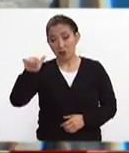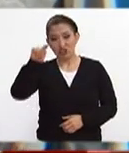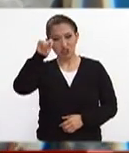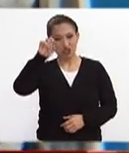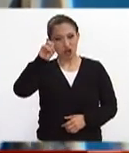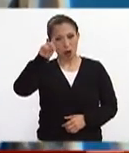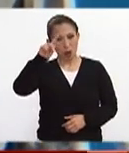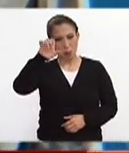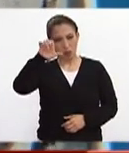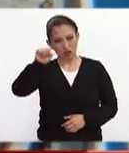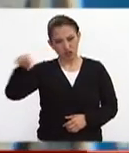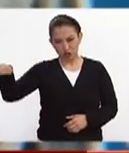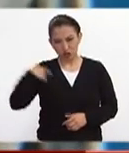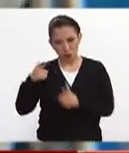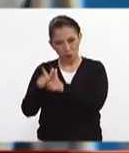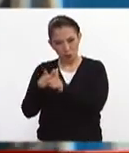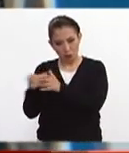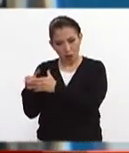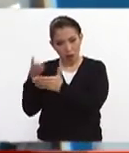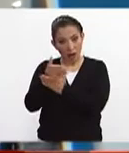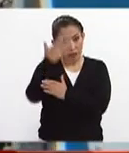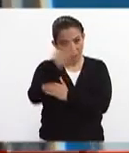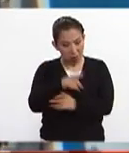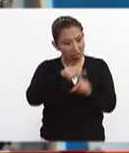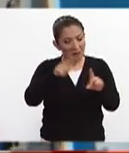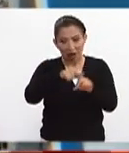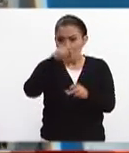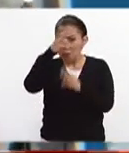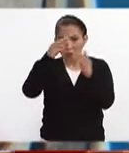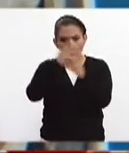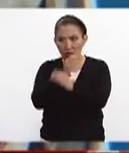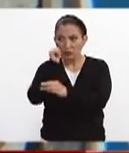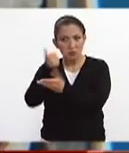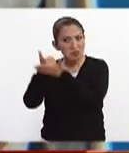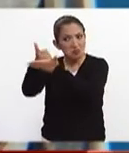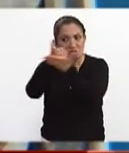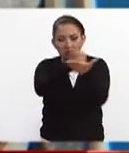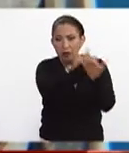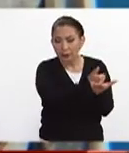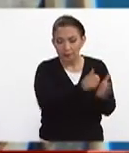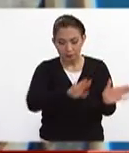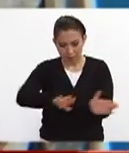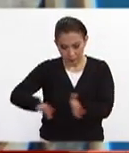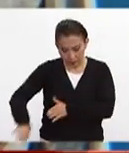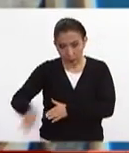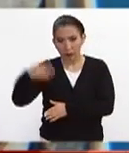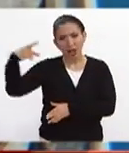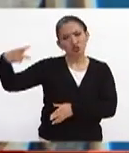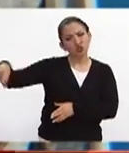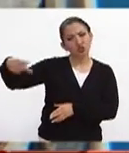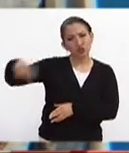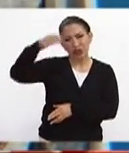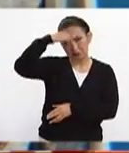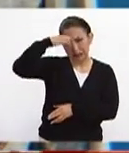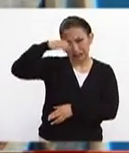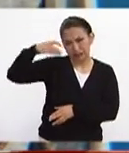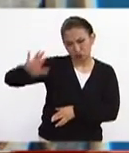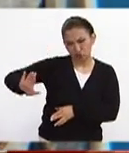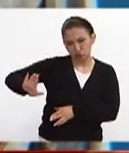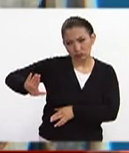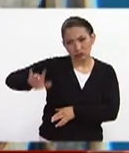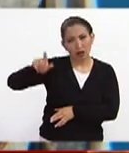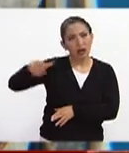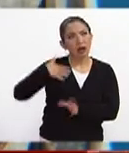participando en diversas catástrofes en todo el mundo. De acuerdo con la experiencia que ustedes tienen,